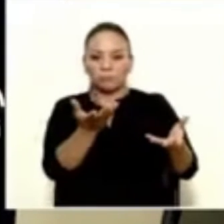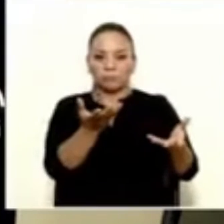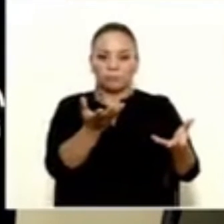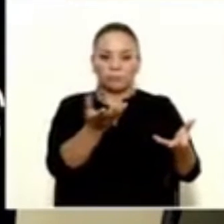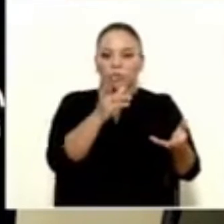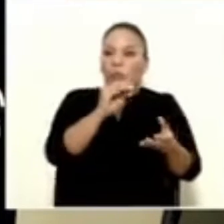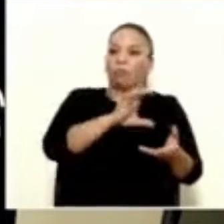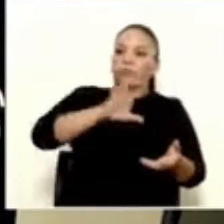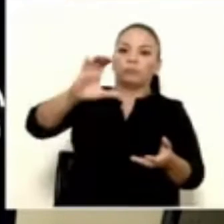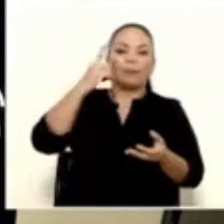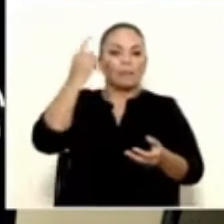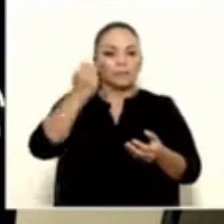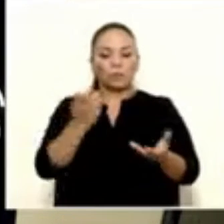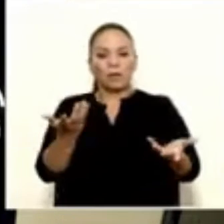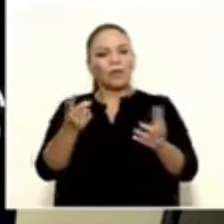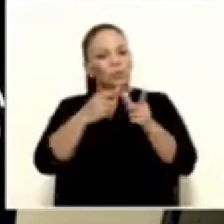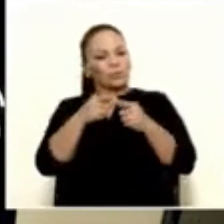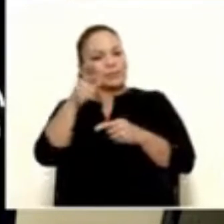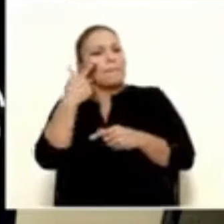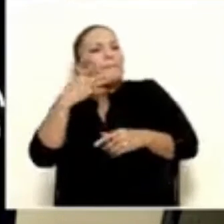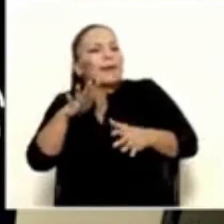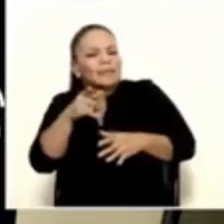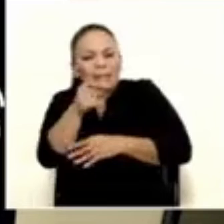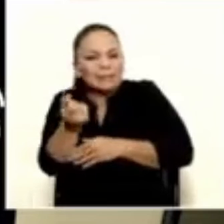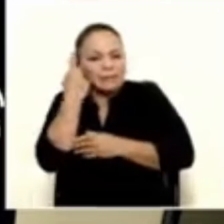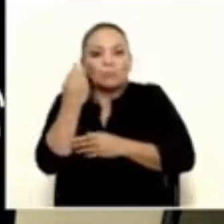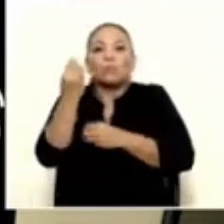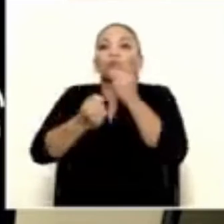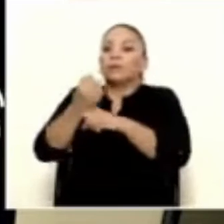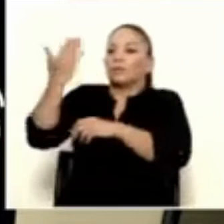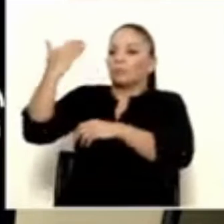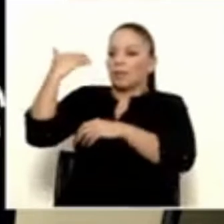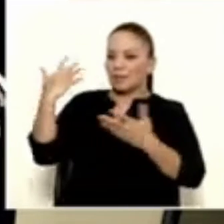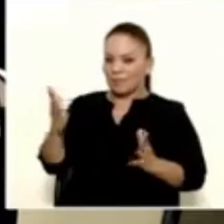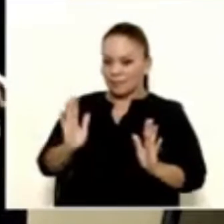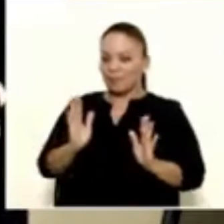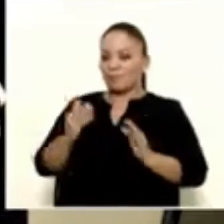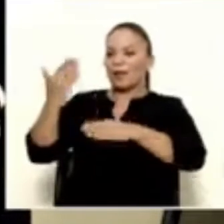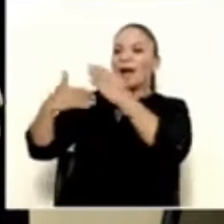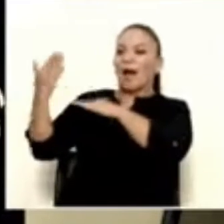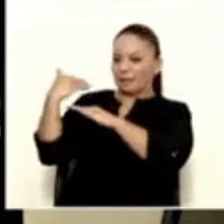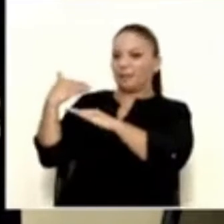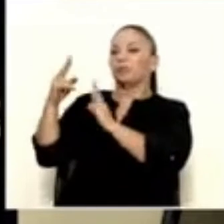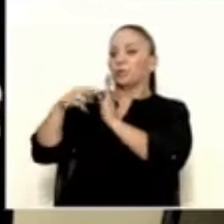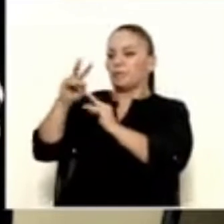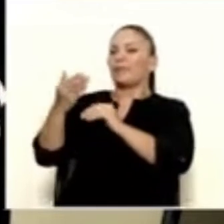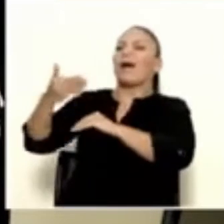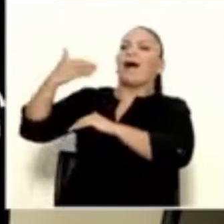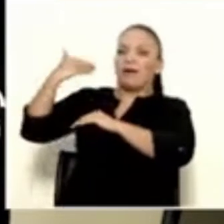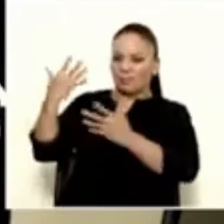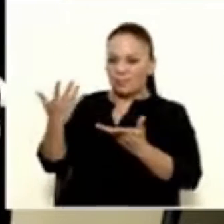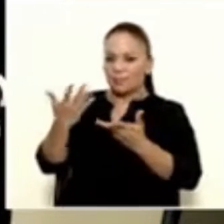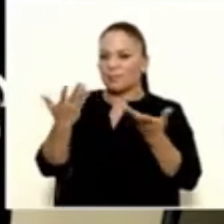aquí pareciera que la interpretación que se dio desde hace muchos años más, incluso anterior al 2020, fue